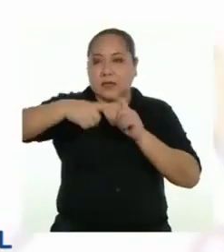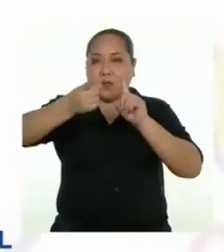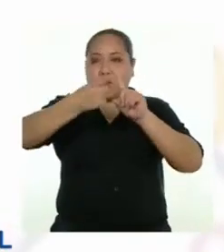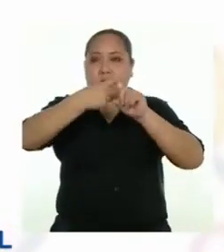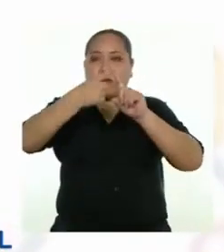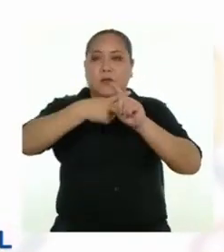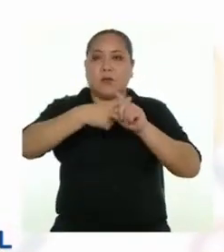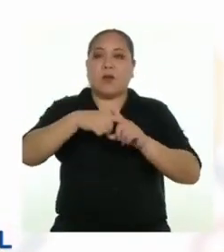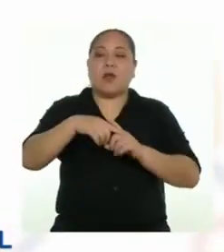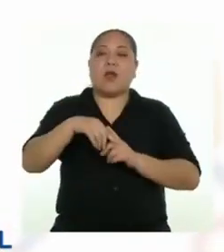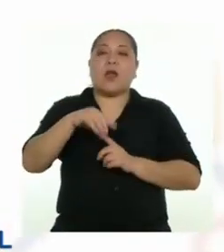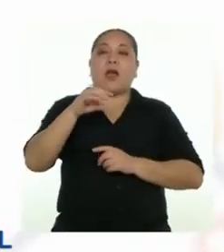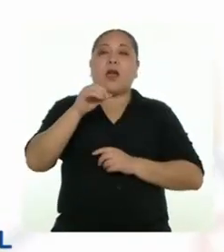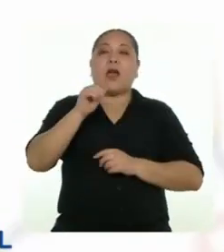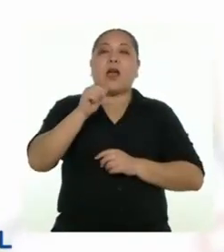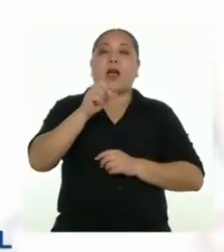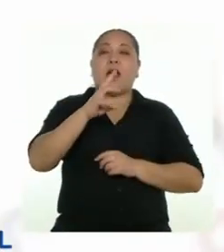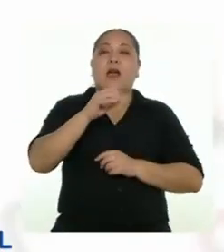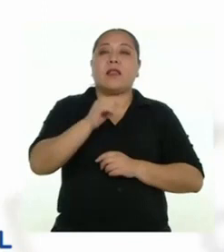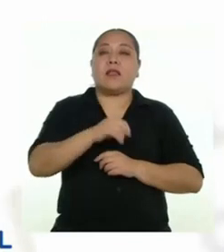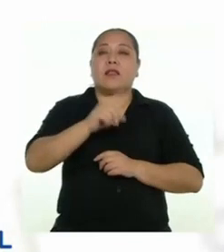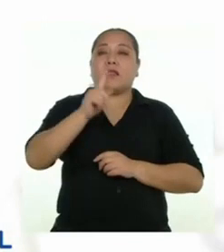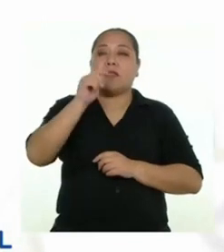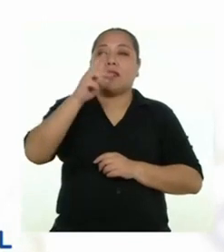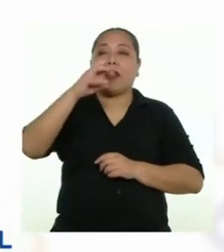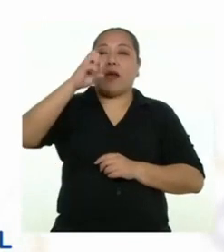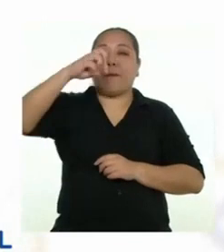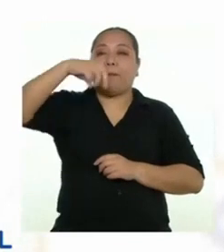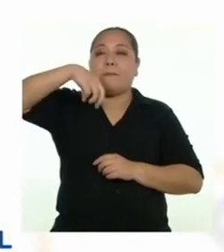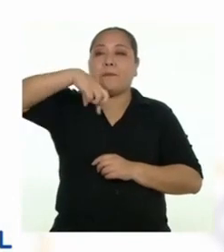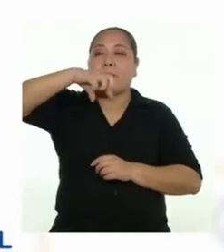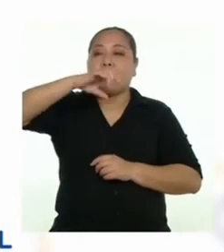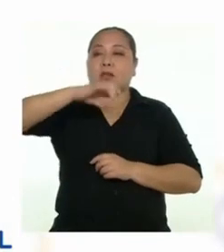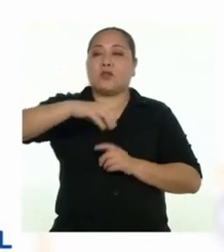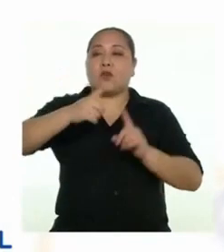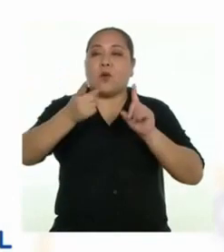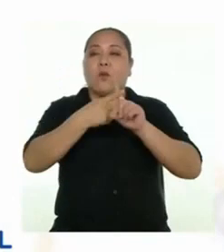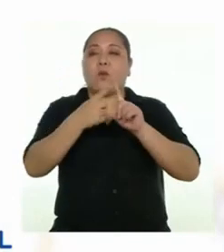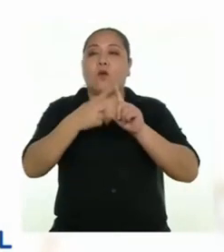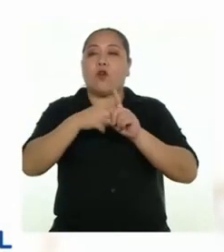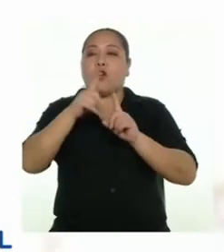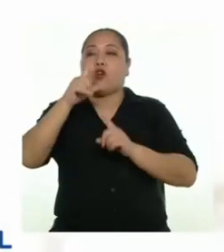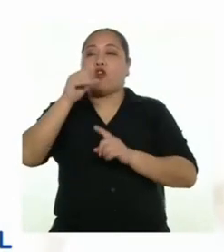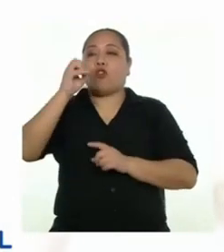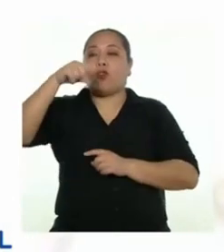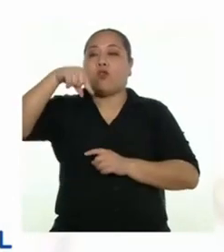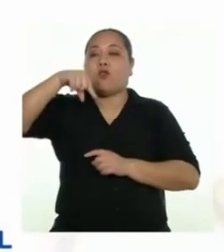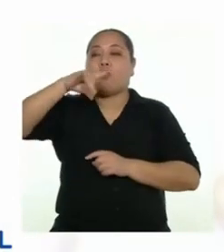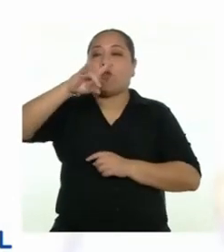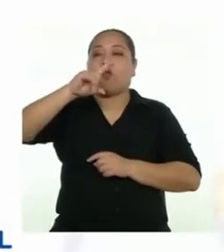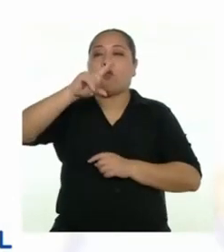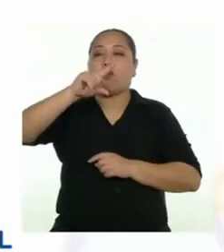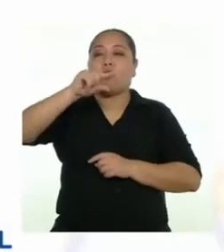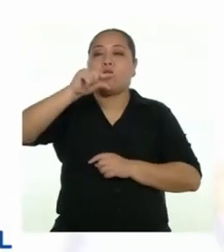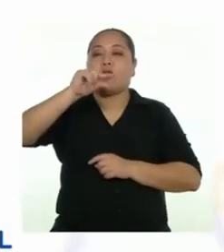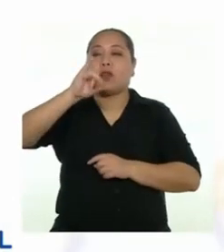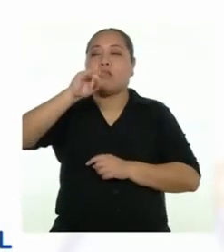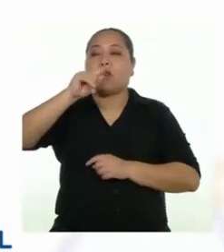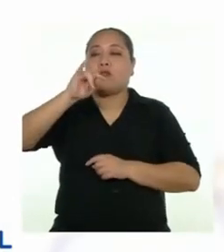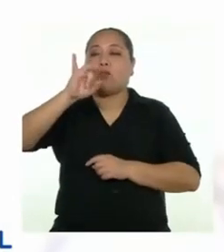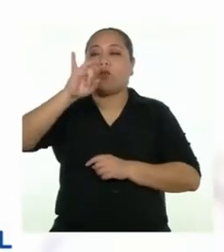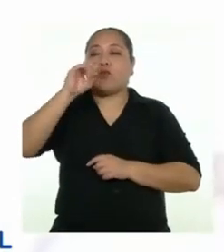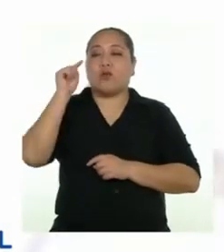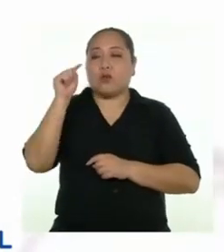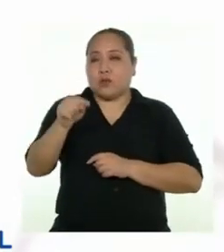el área del trapecio por la longitud que ha alcanzado, como en este caso de la zanja.